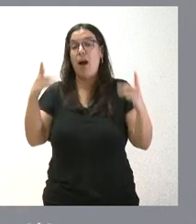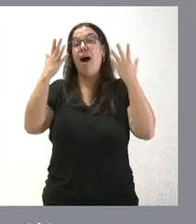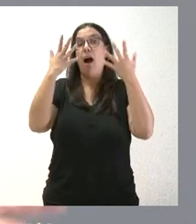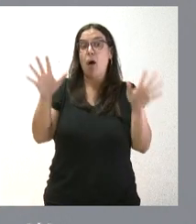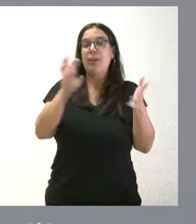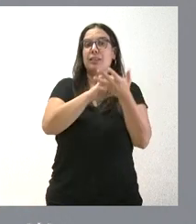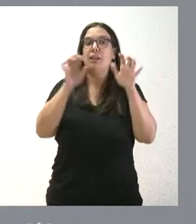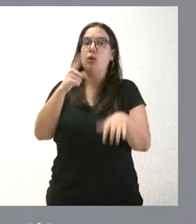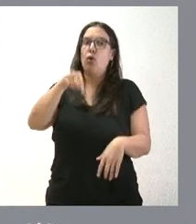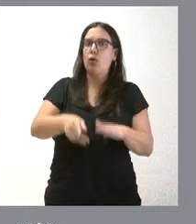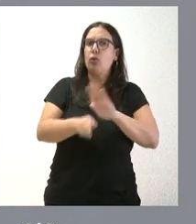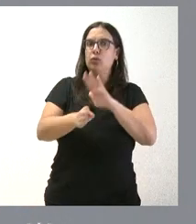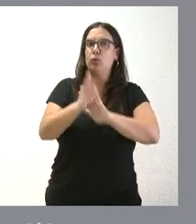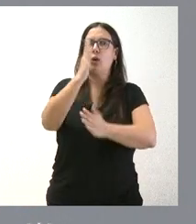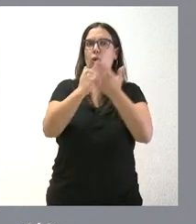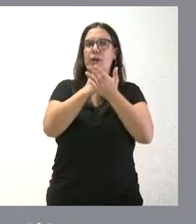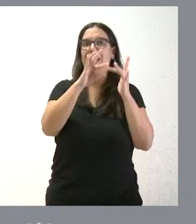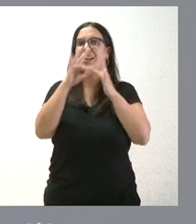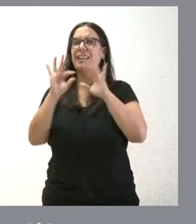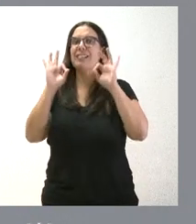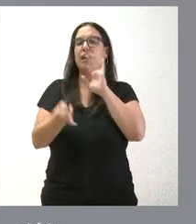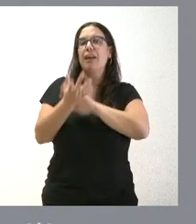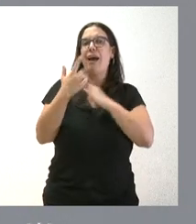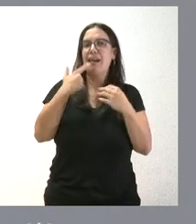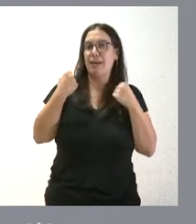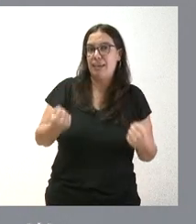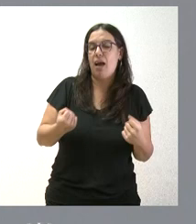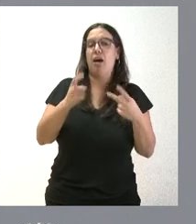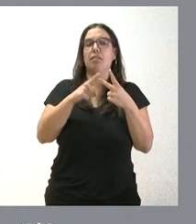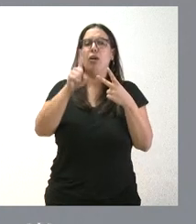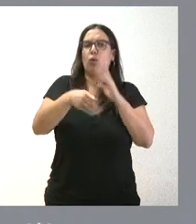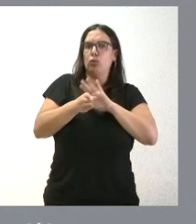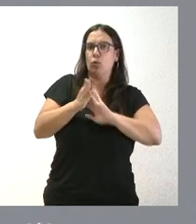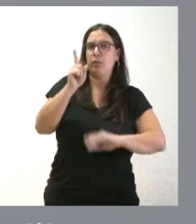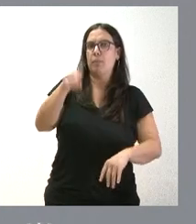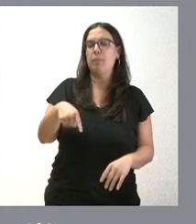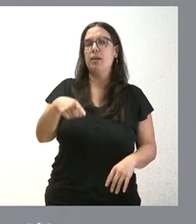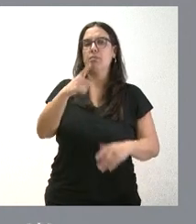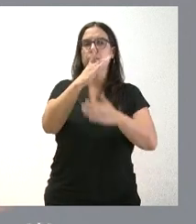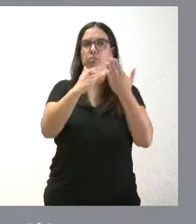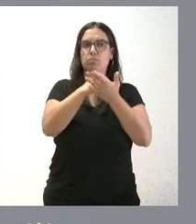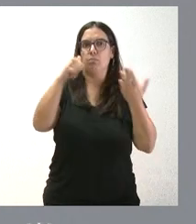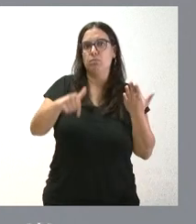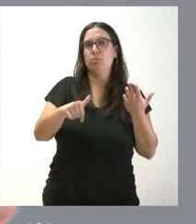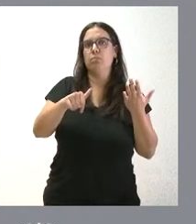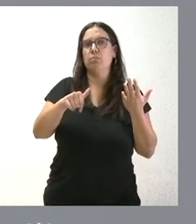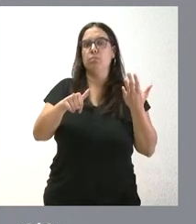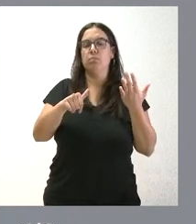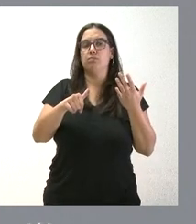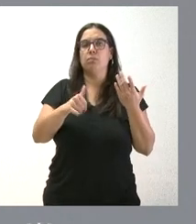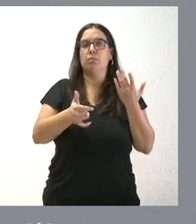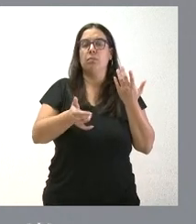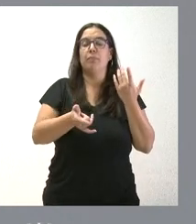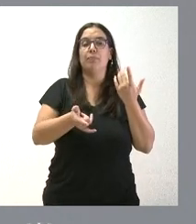y León sigue siendo hoy una comunidad líder en producción de energía, sigue siendo una comunidad que tiene más tasa de actividad y